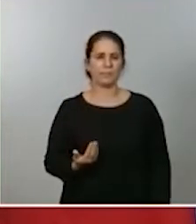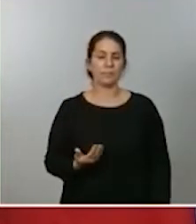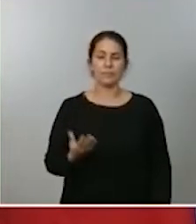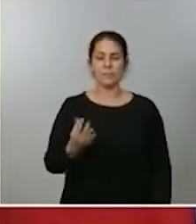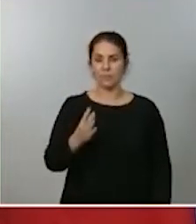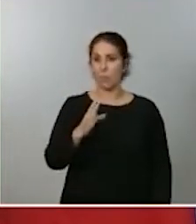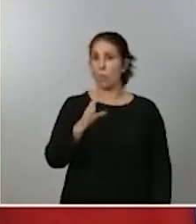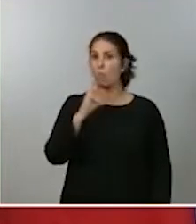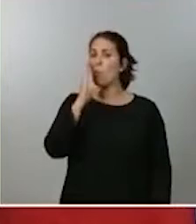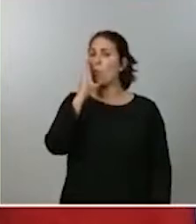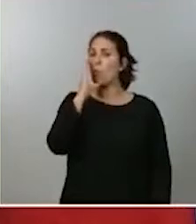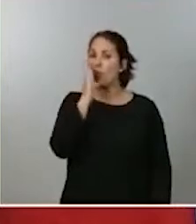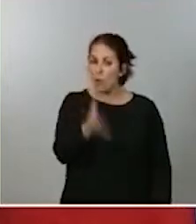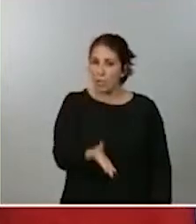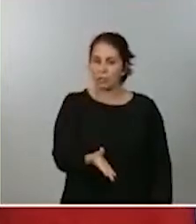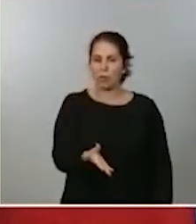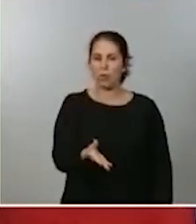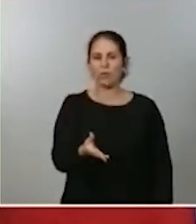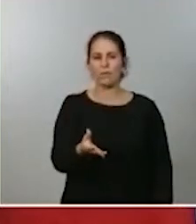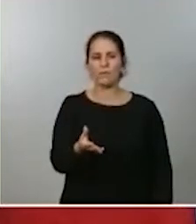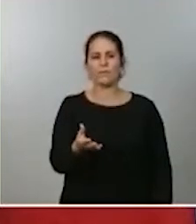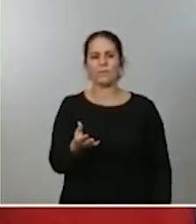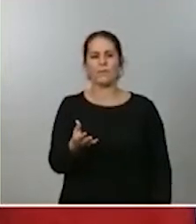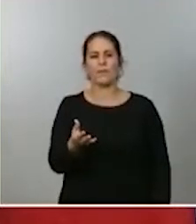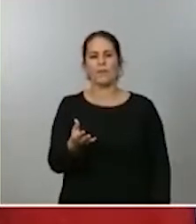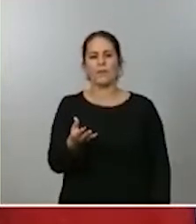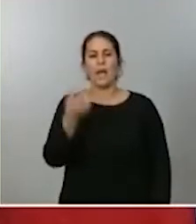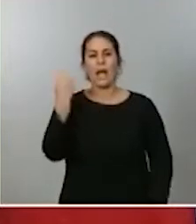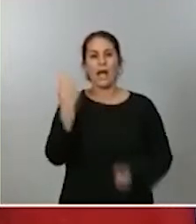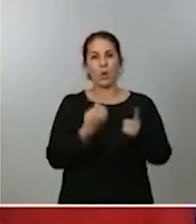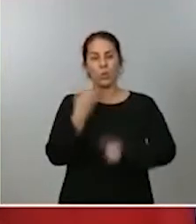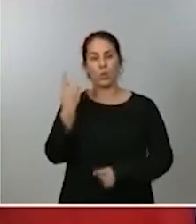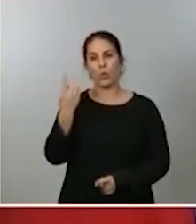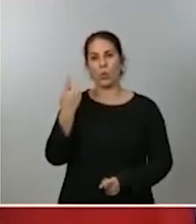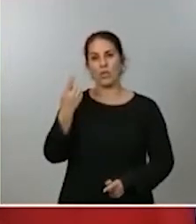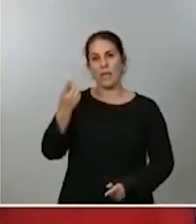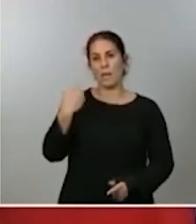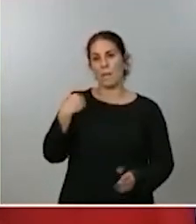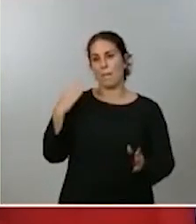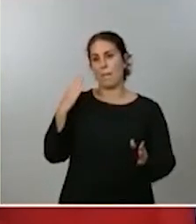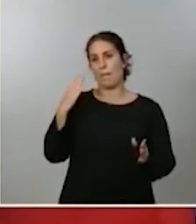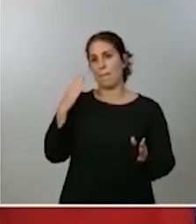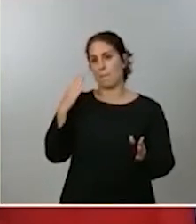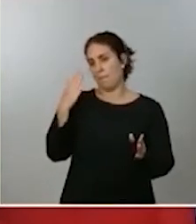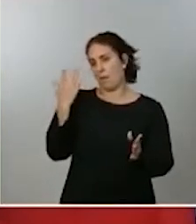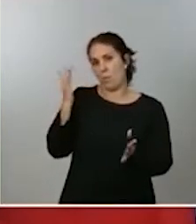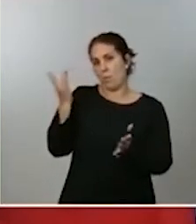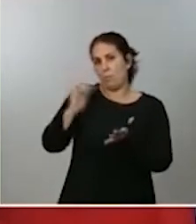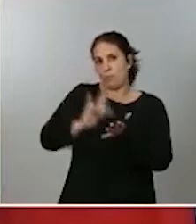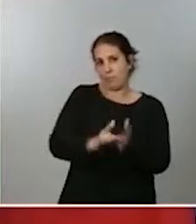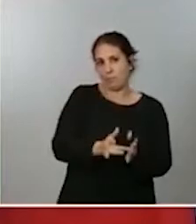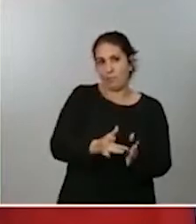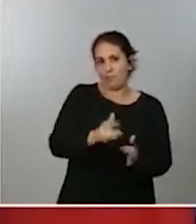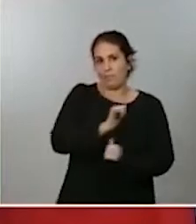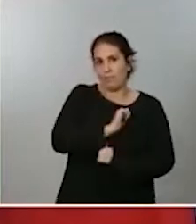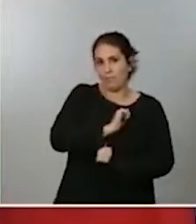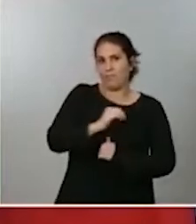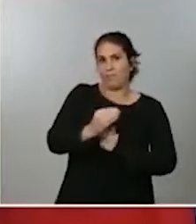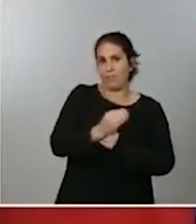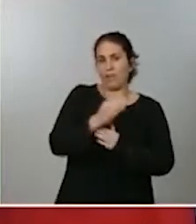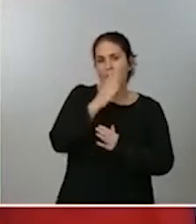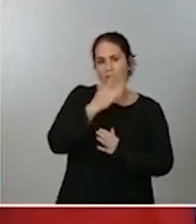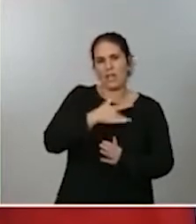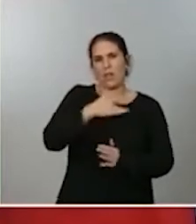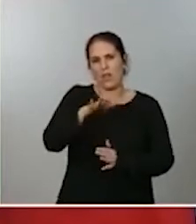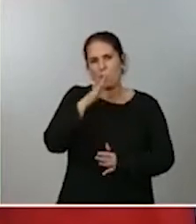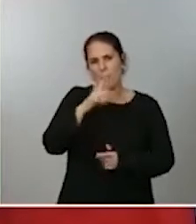que se agotó la prestación se le concede por ese periodo de duración del decreto de alarma y luego también